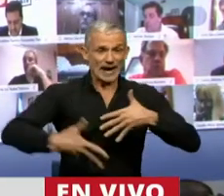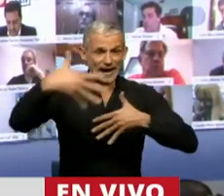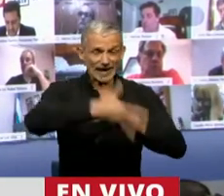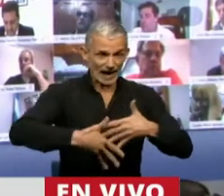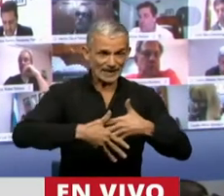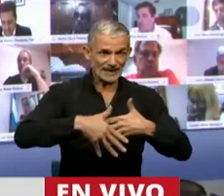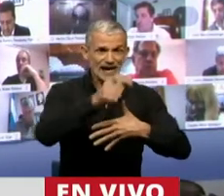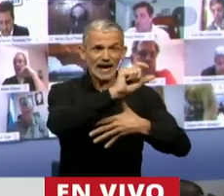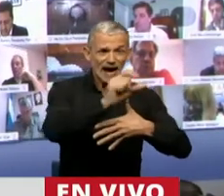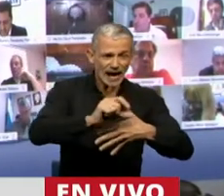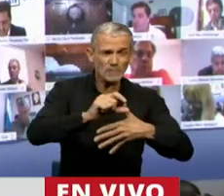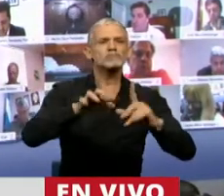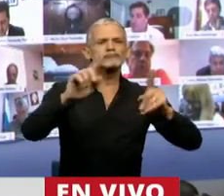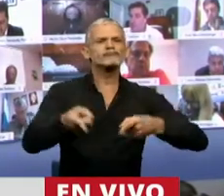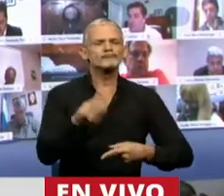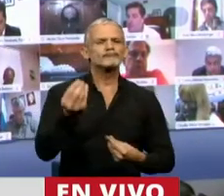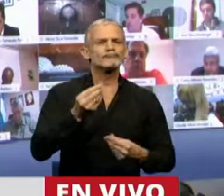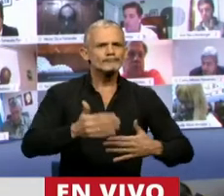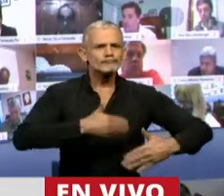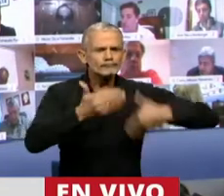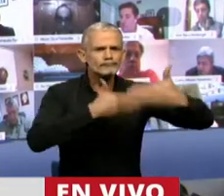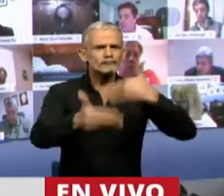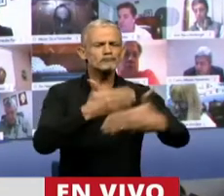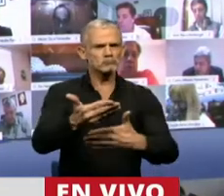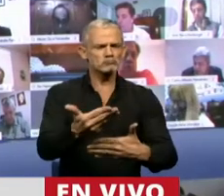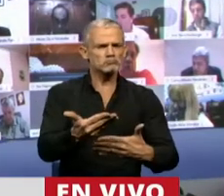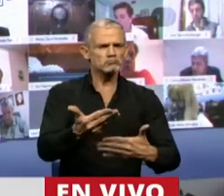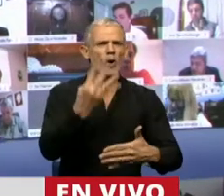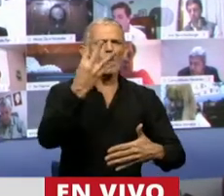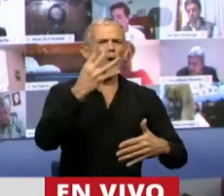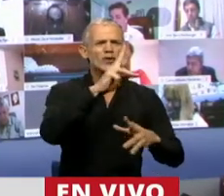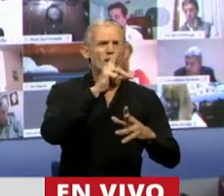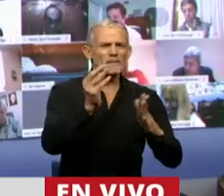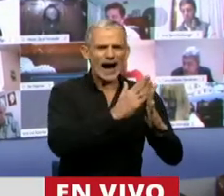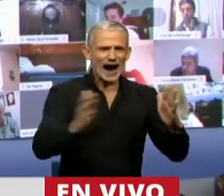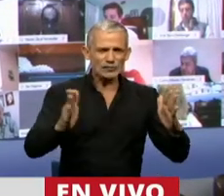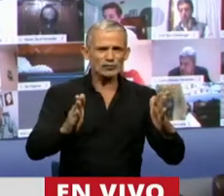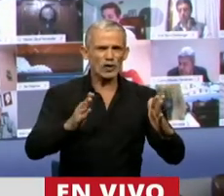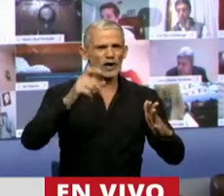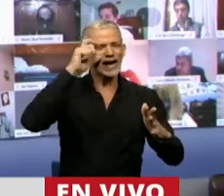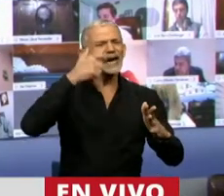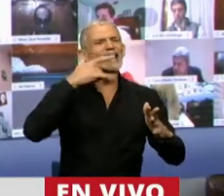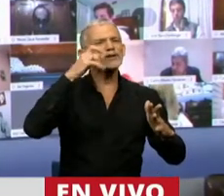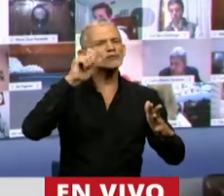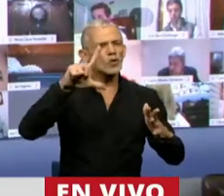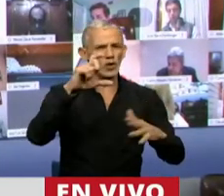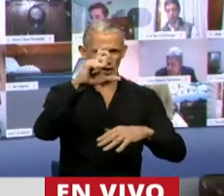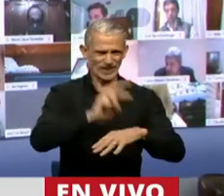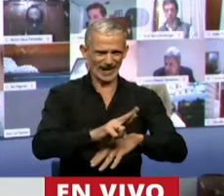y el Caribe fue avanzado y fue adoptado el 4 de marzo en Escazú, en Costa Rica.